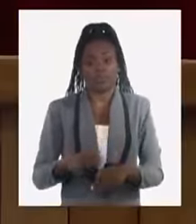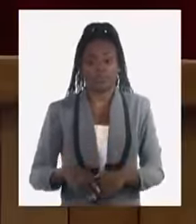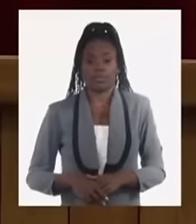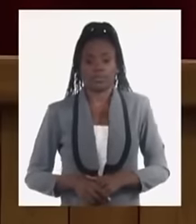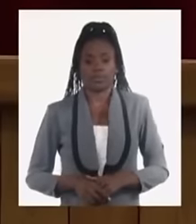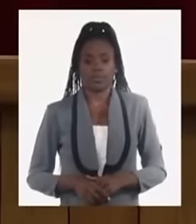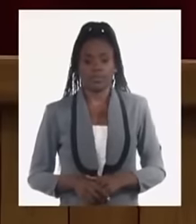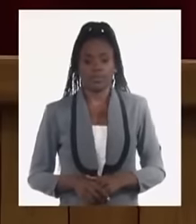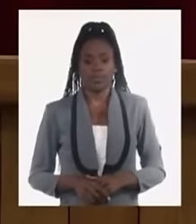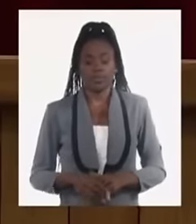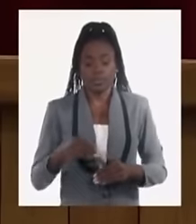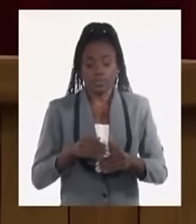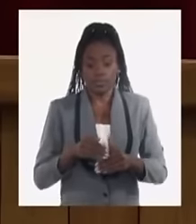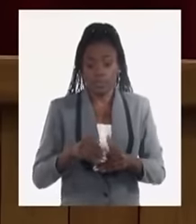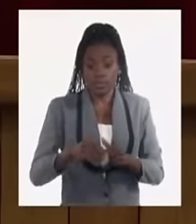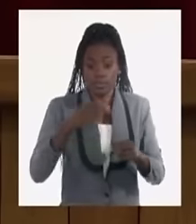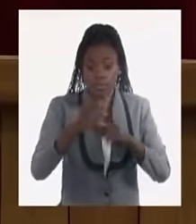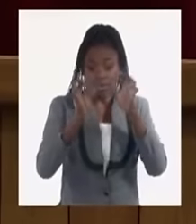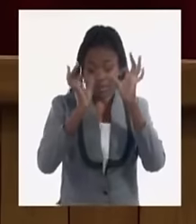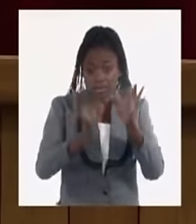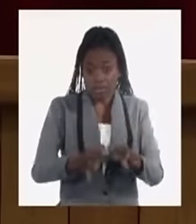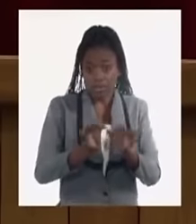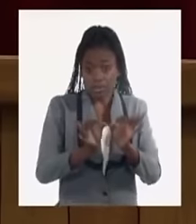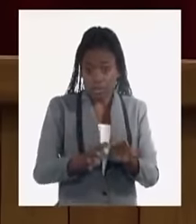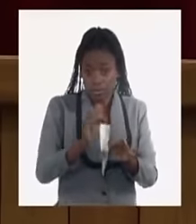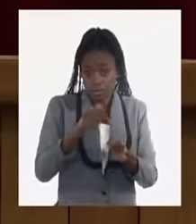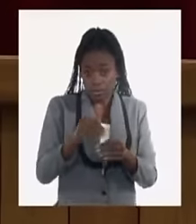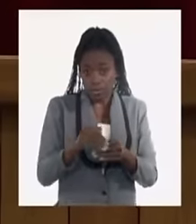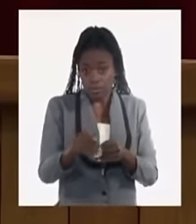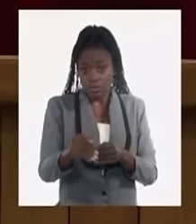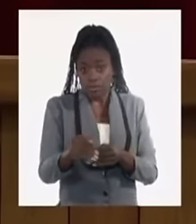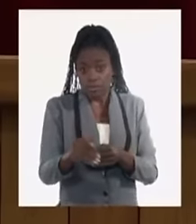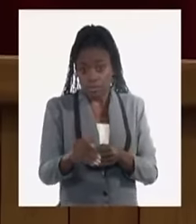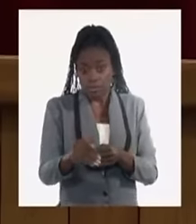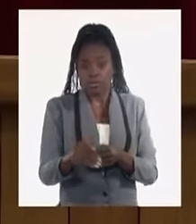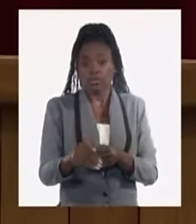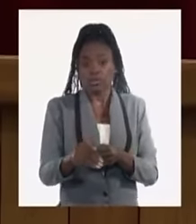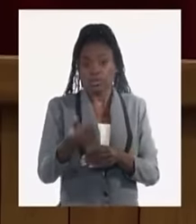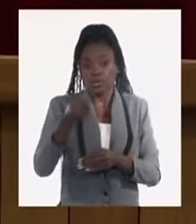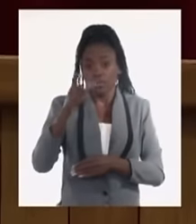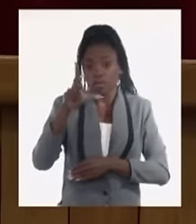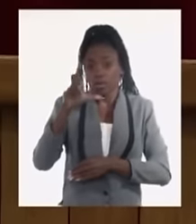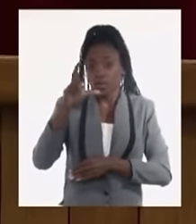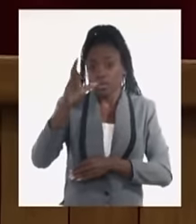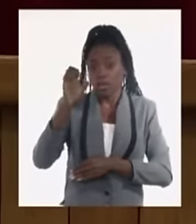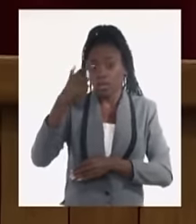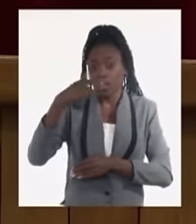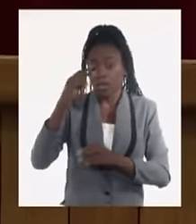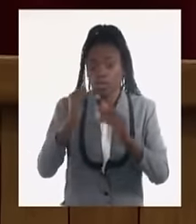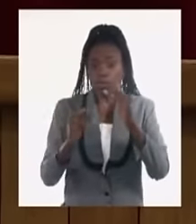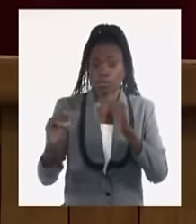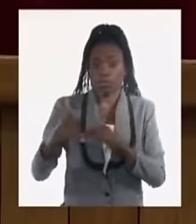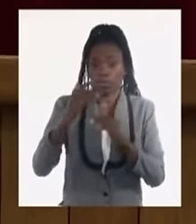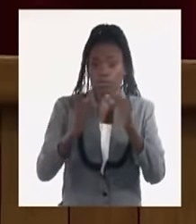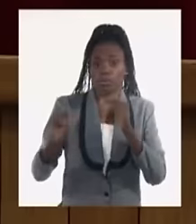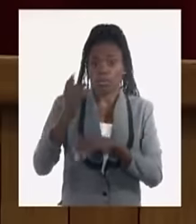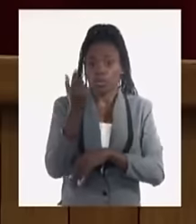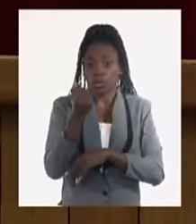A partir de esta realidad, y Alejandro ha adelantado un grupo de aspectos, nosotros